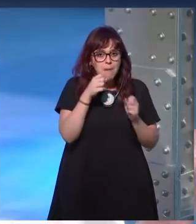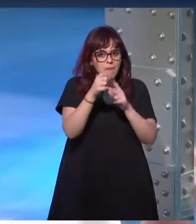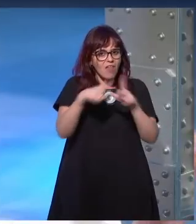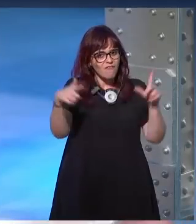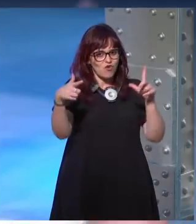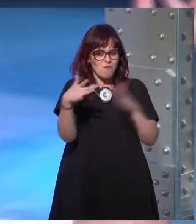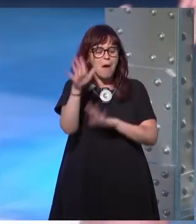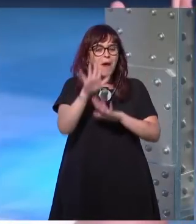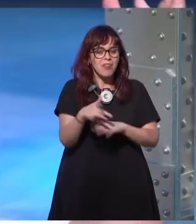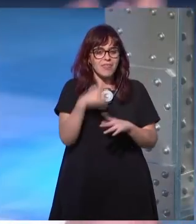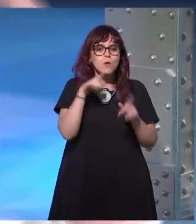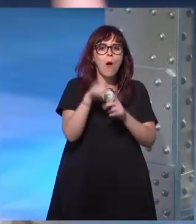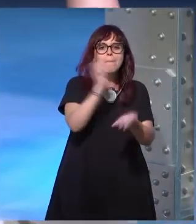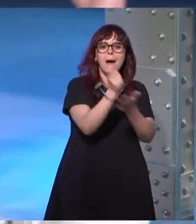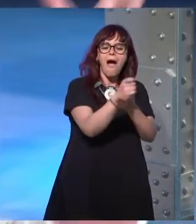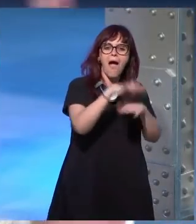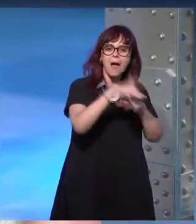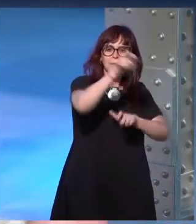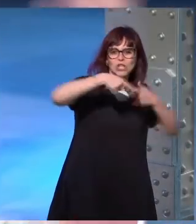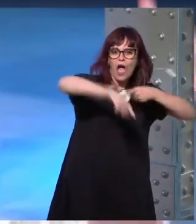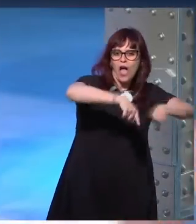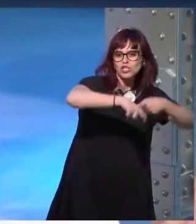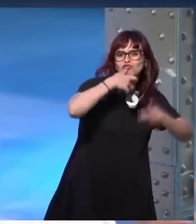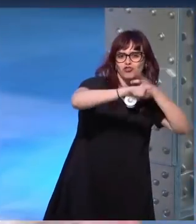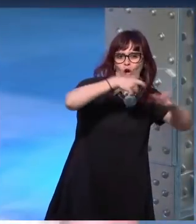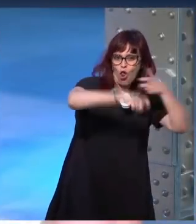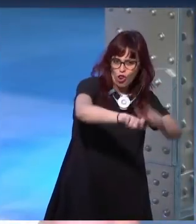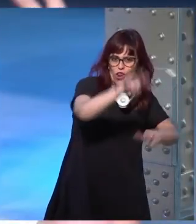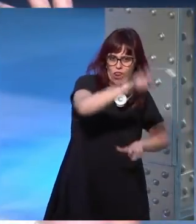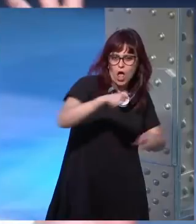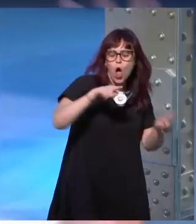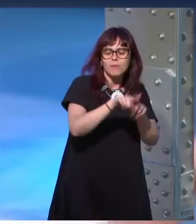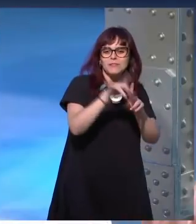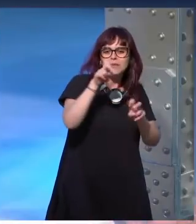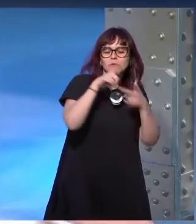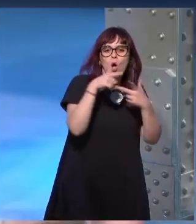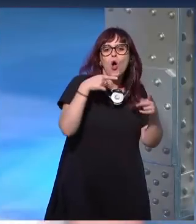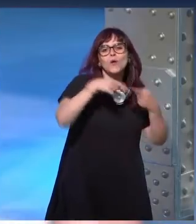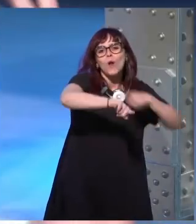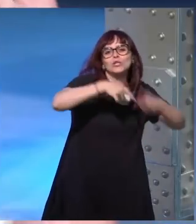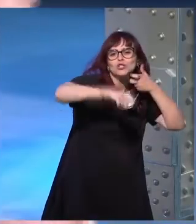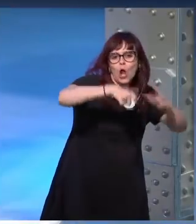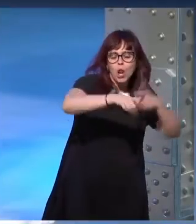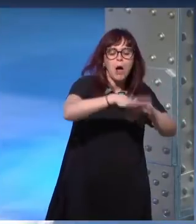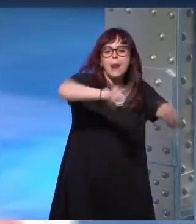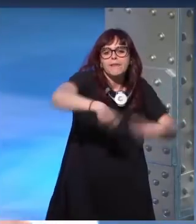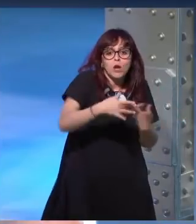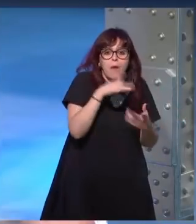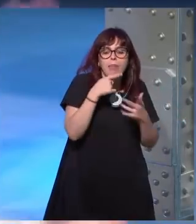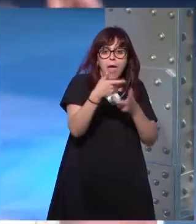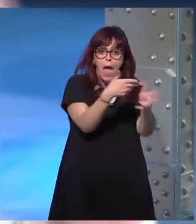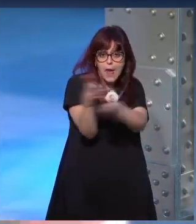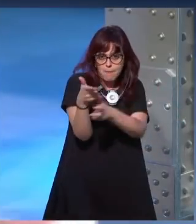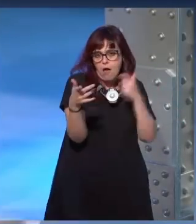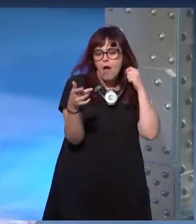paguen por hacer de trolls con determinados temas ser trolls sobre la reforma de las